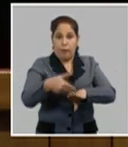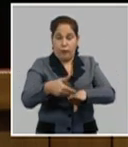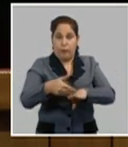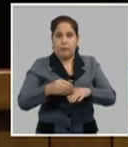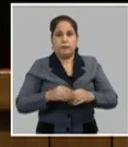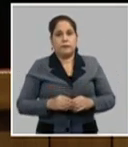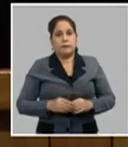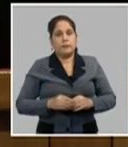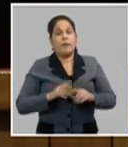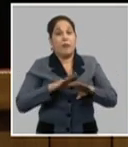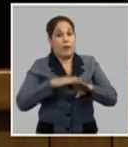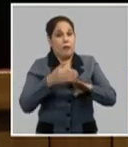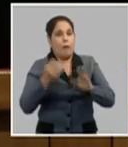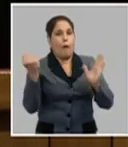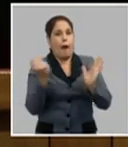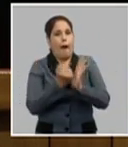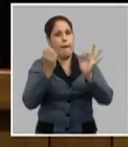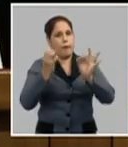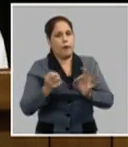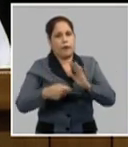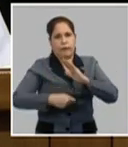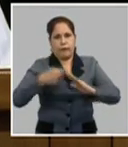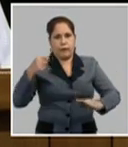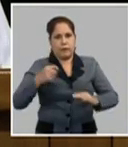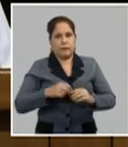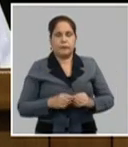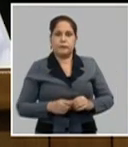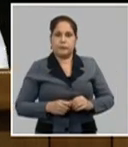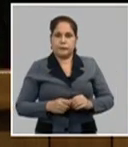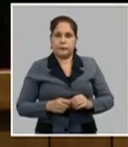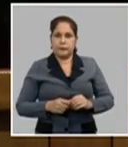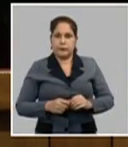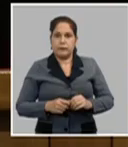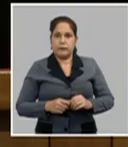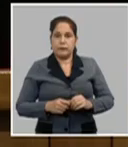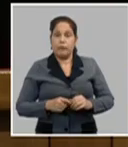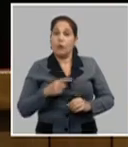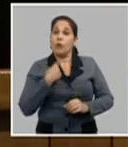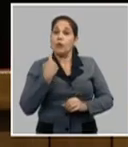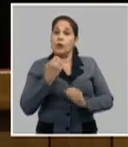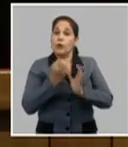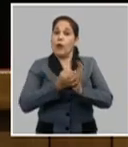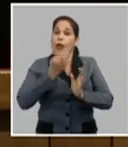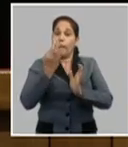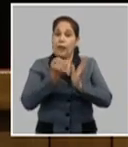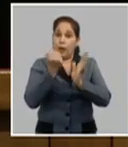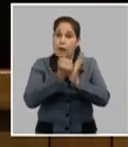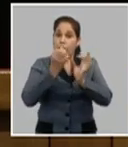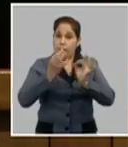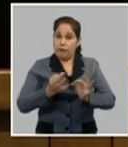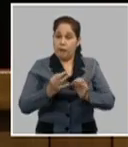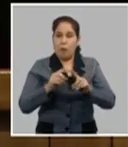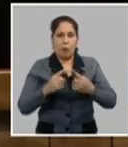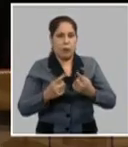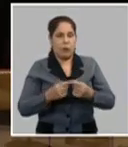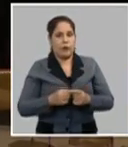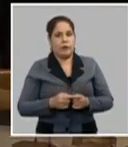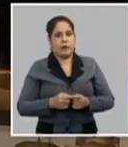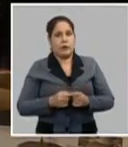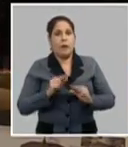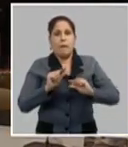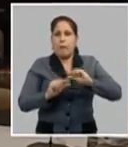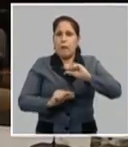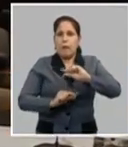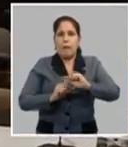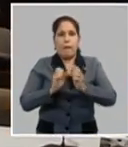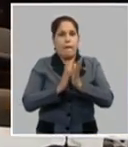y aprobarán definitivamente. Afirmamos lo anterior porque a mediados